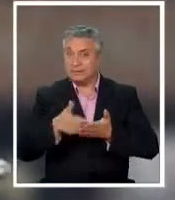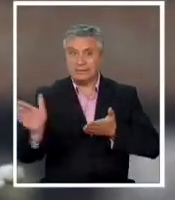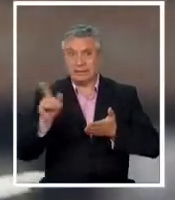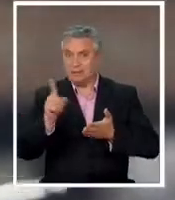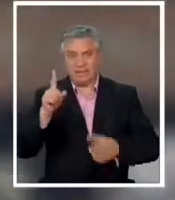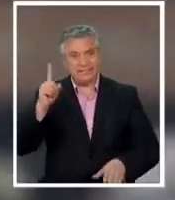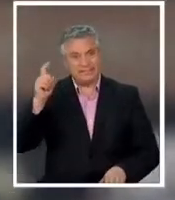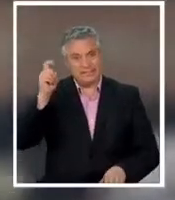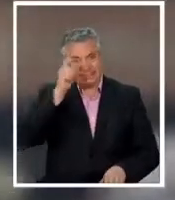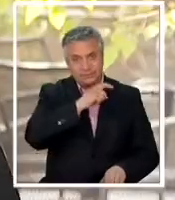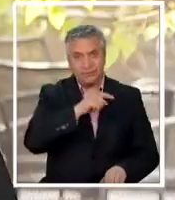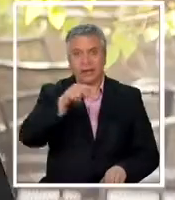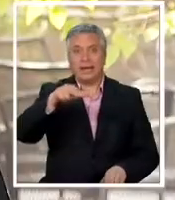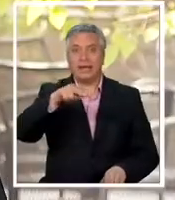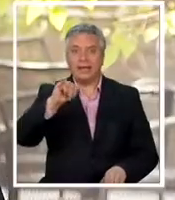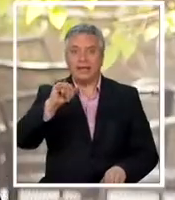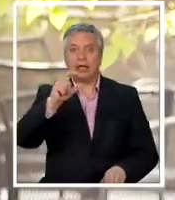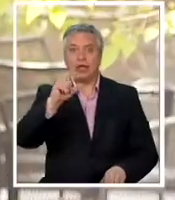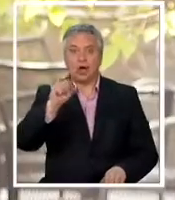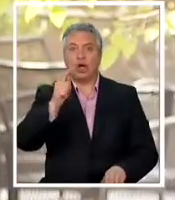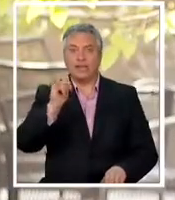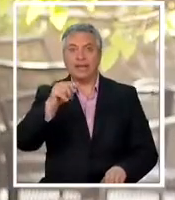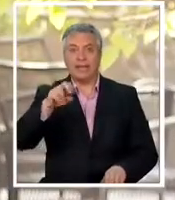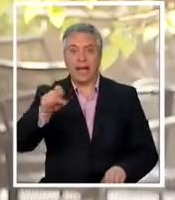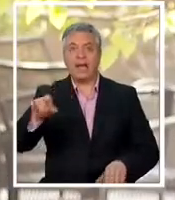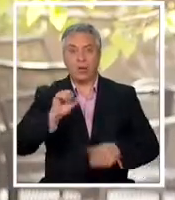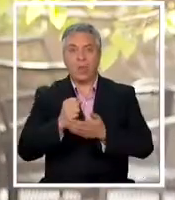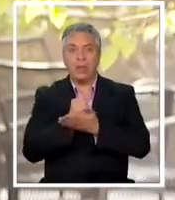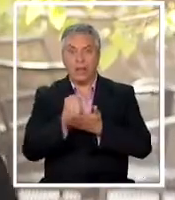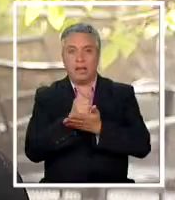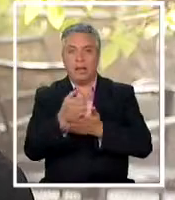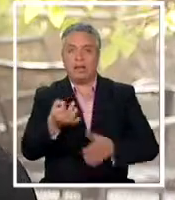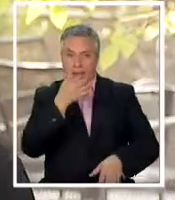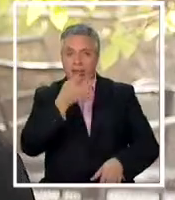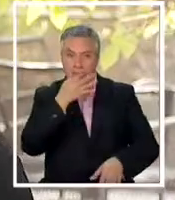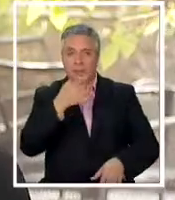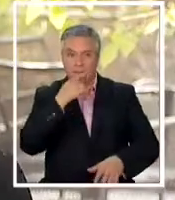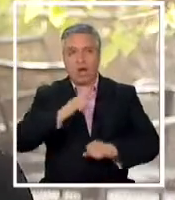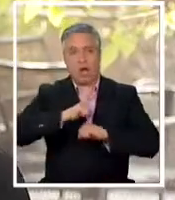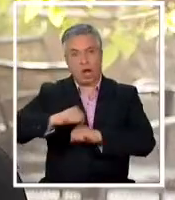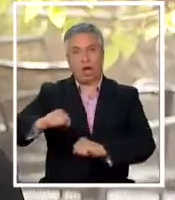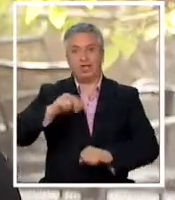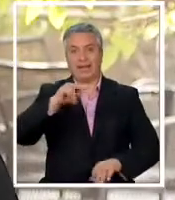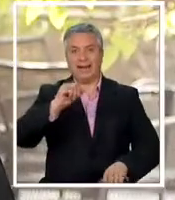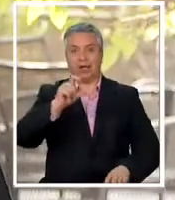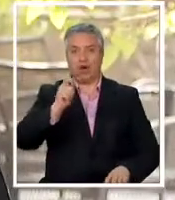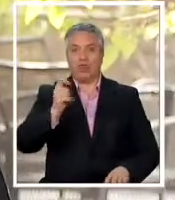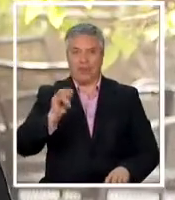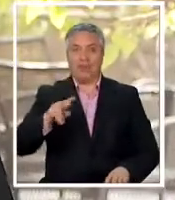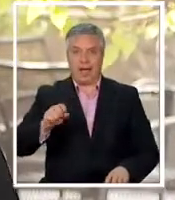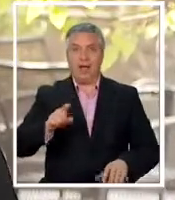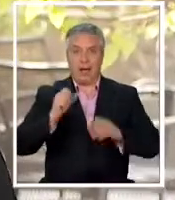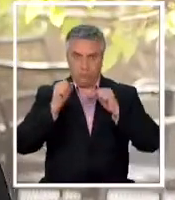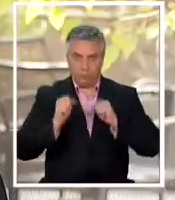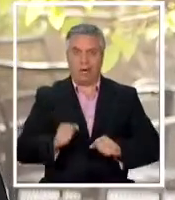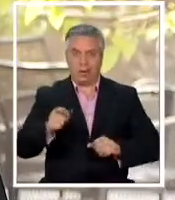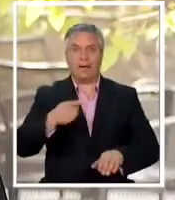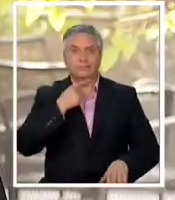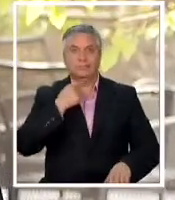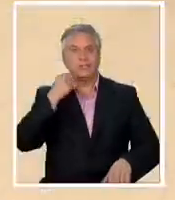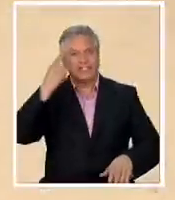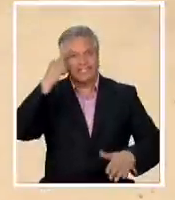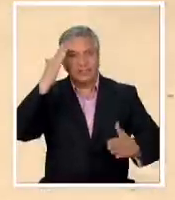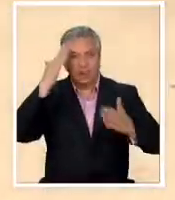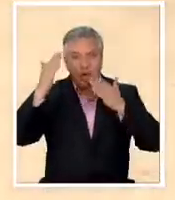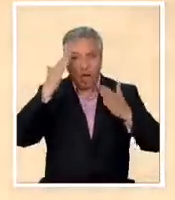la adicción a la nicotina con un medicamento farmacológico antinicotínico y puedas tratar esta adicción psicológica y